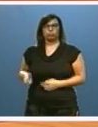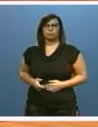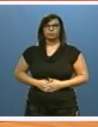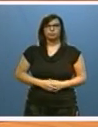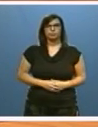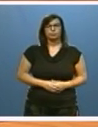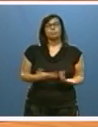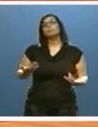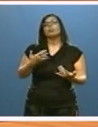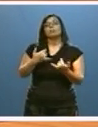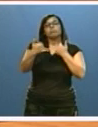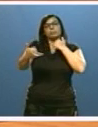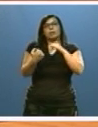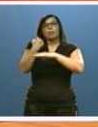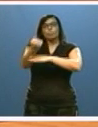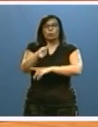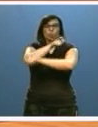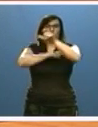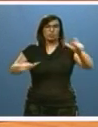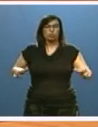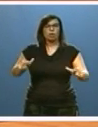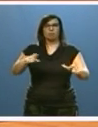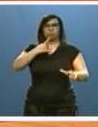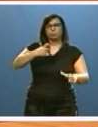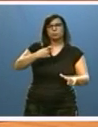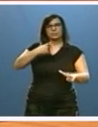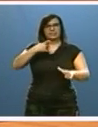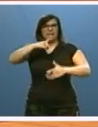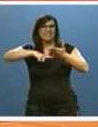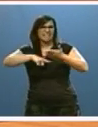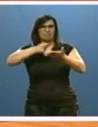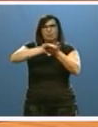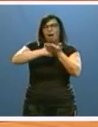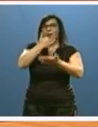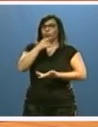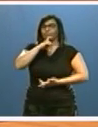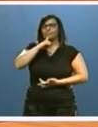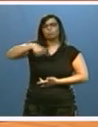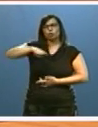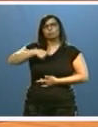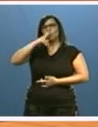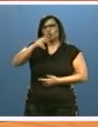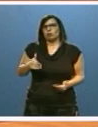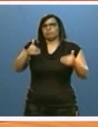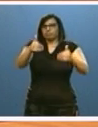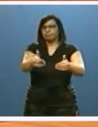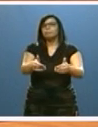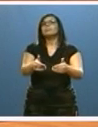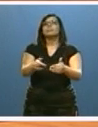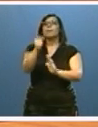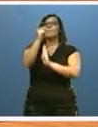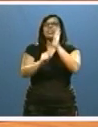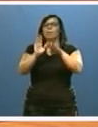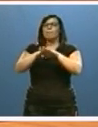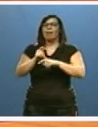En esta línea de apoyo a las personas con dificultad en materia de vivienda, hemos prorrogado durante dos años más las medidas para facilitar el pago de la